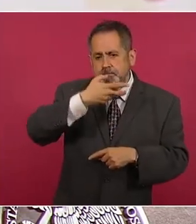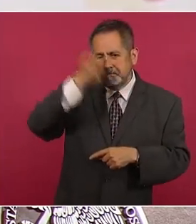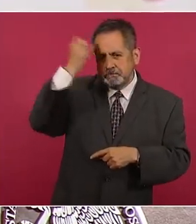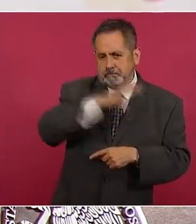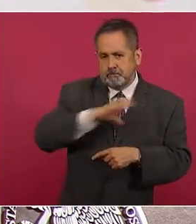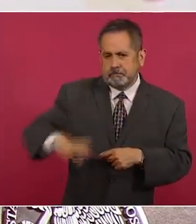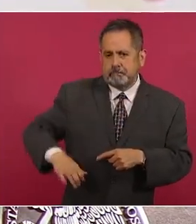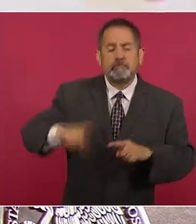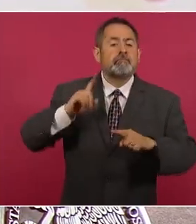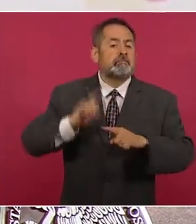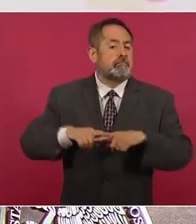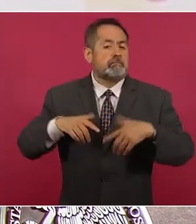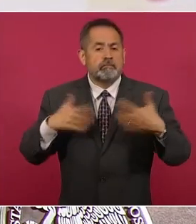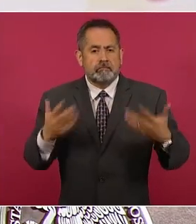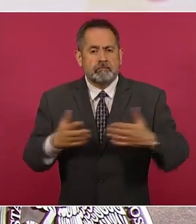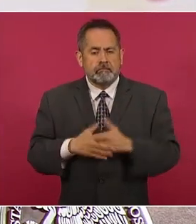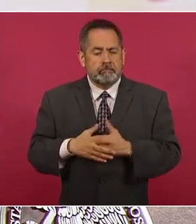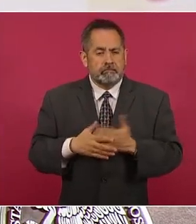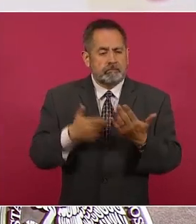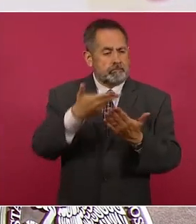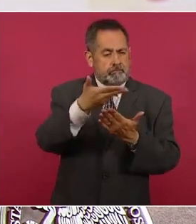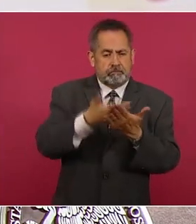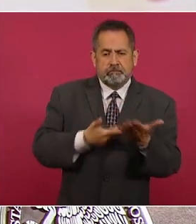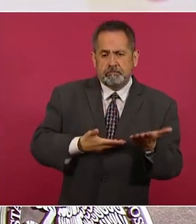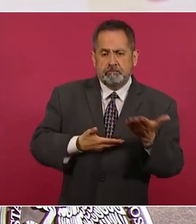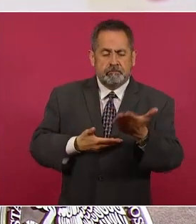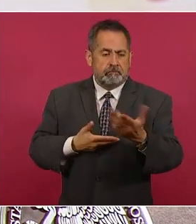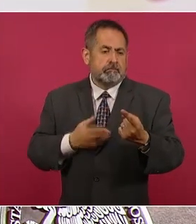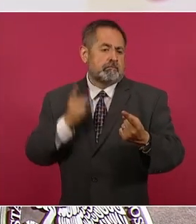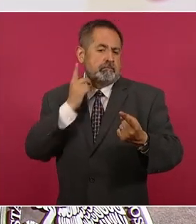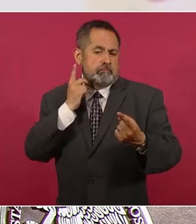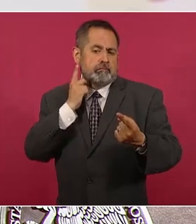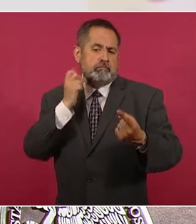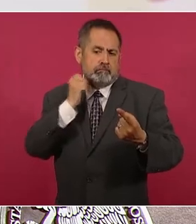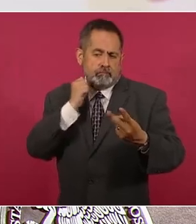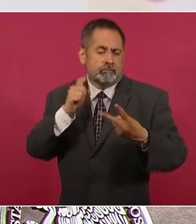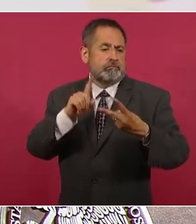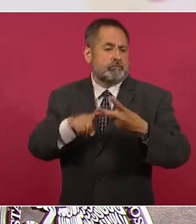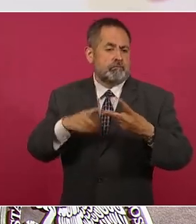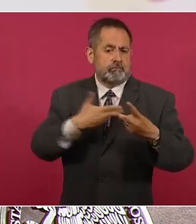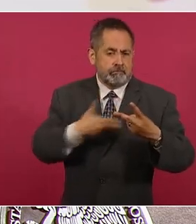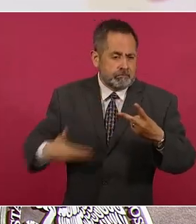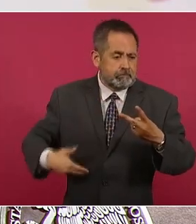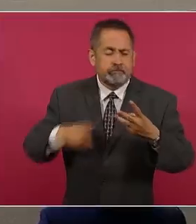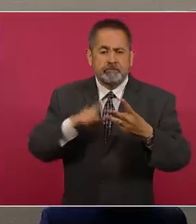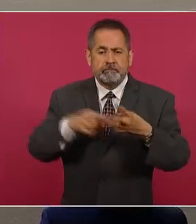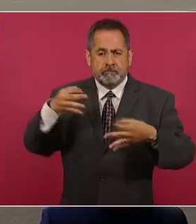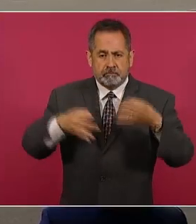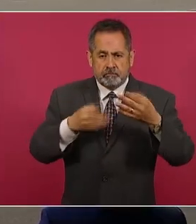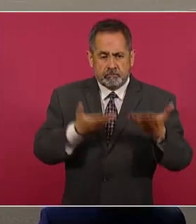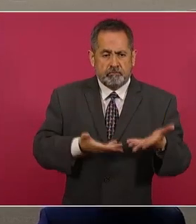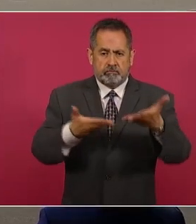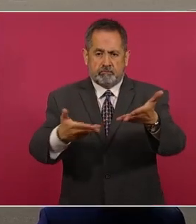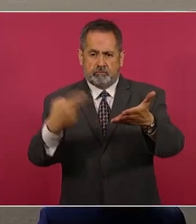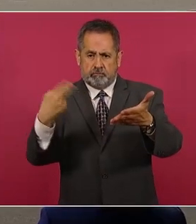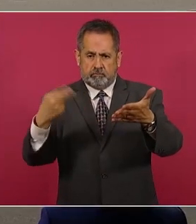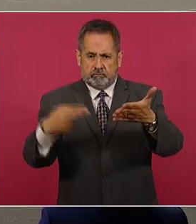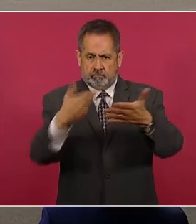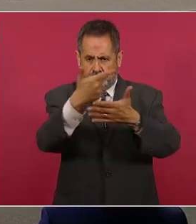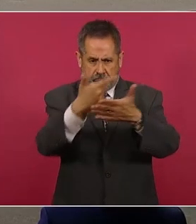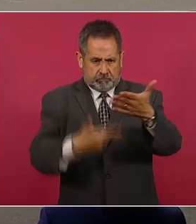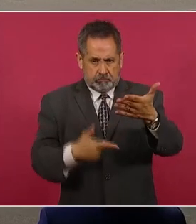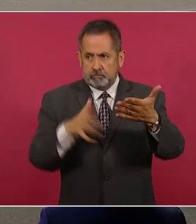poderes de la Unión. Cabe señalar que ahí hay también una disminución de consejeros,